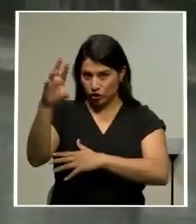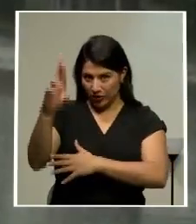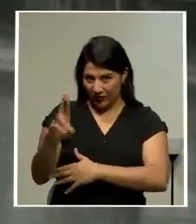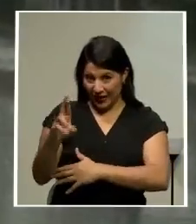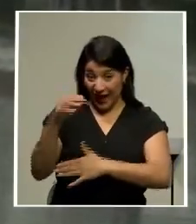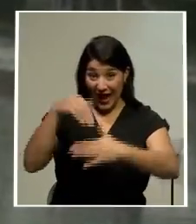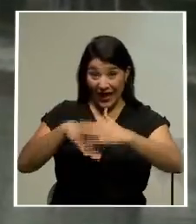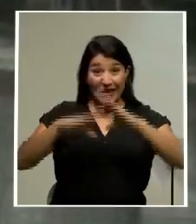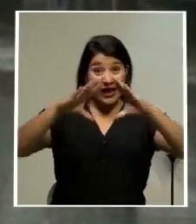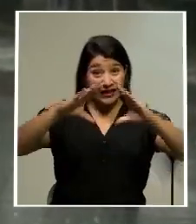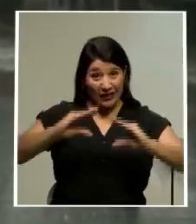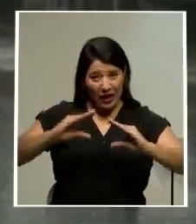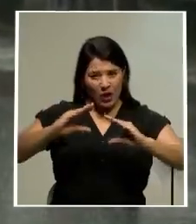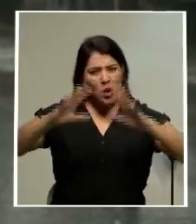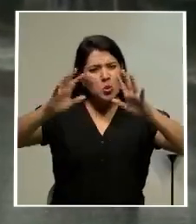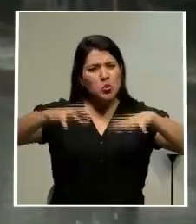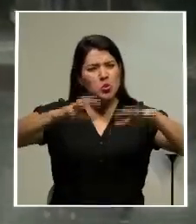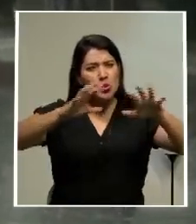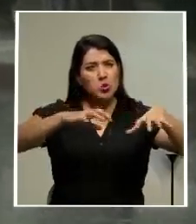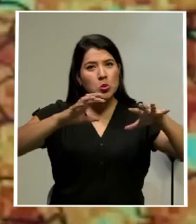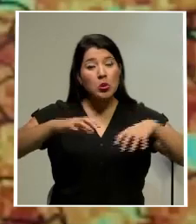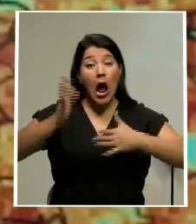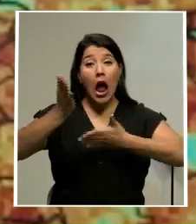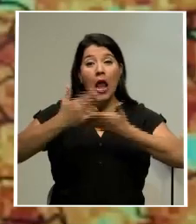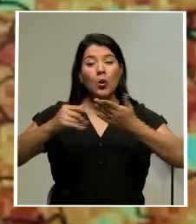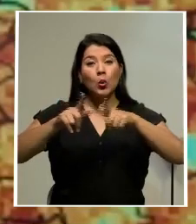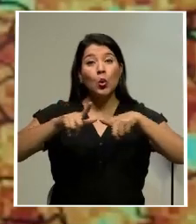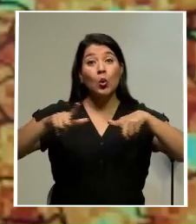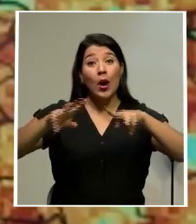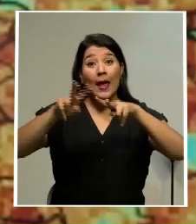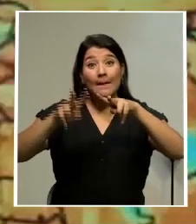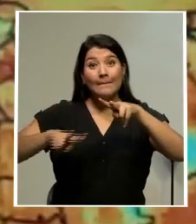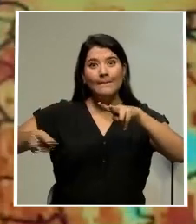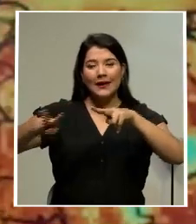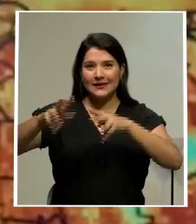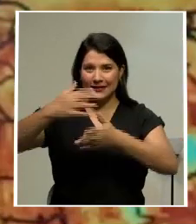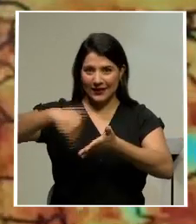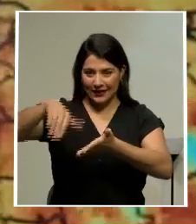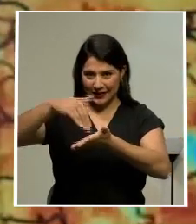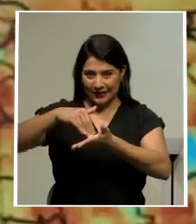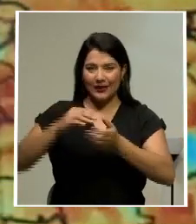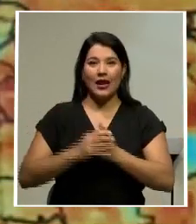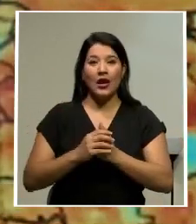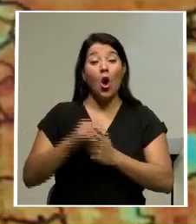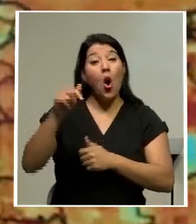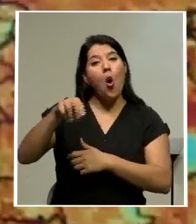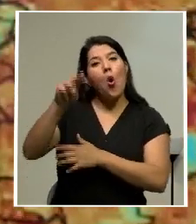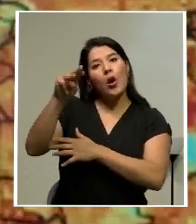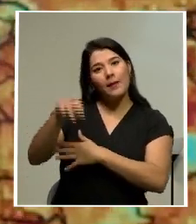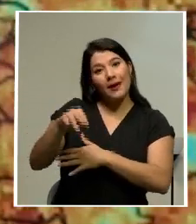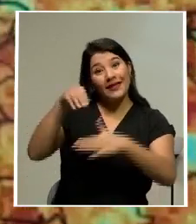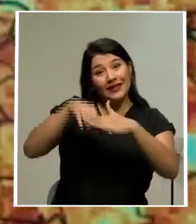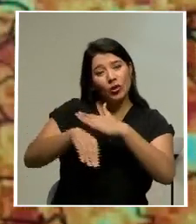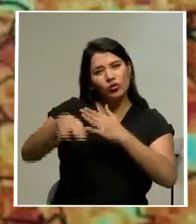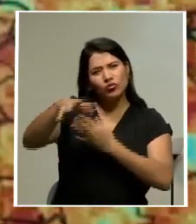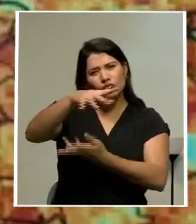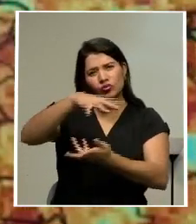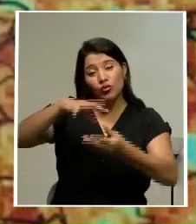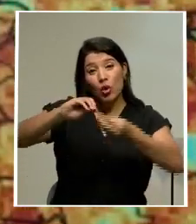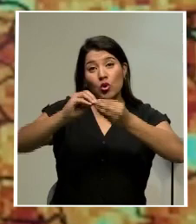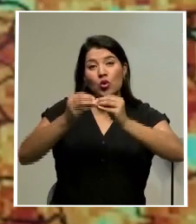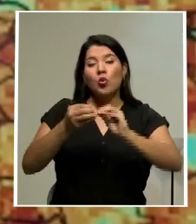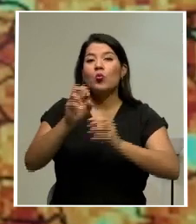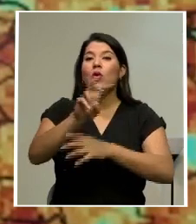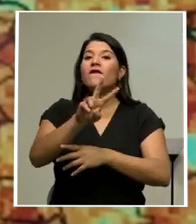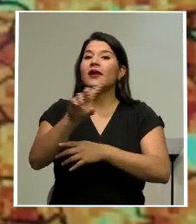provocó lluvias en algunas zonas del Valle Central. En este martes transita sobre el territorio nacional la onda tropical número 21. Por tanto,